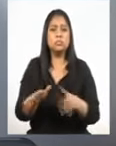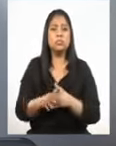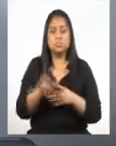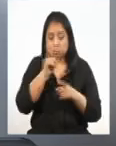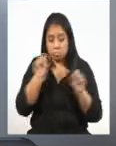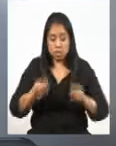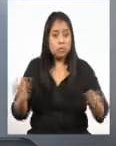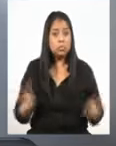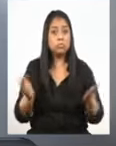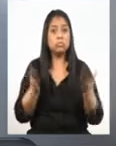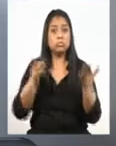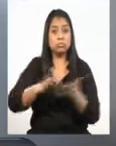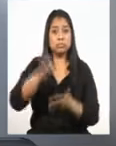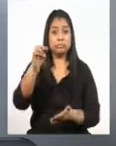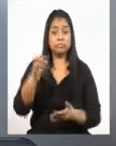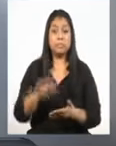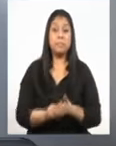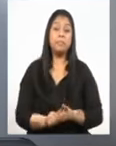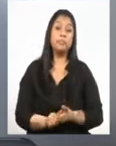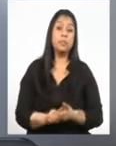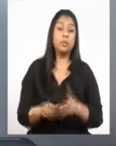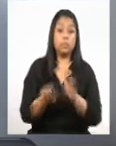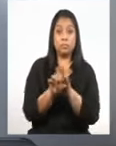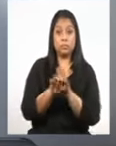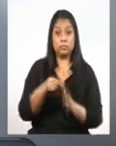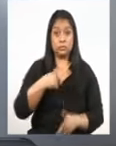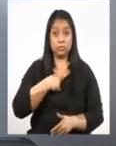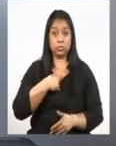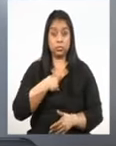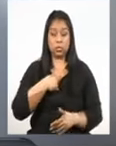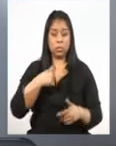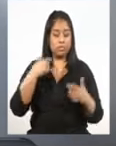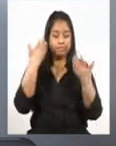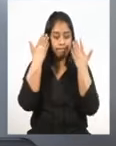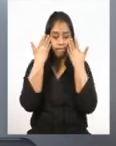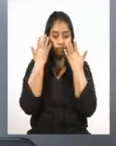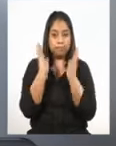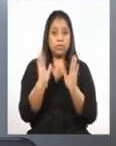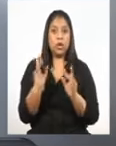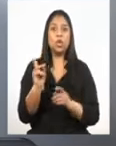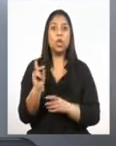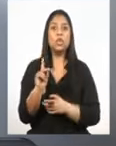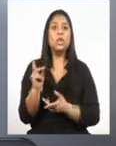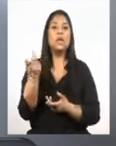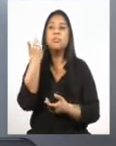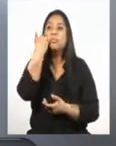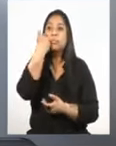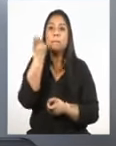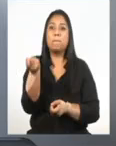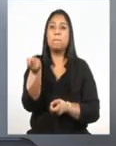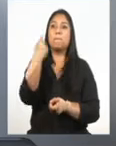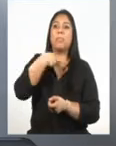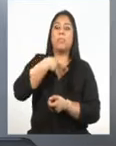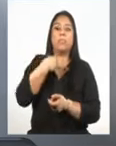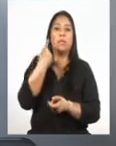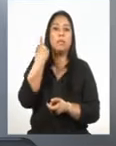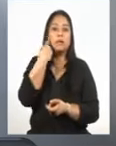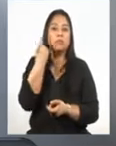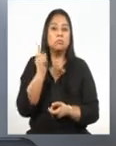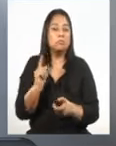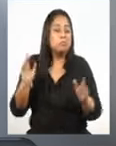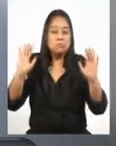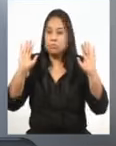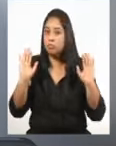En mi caso, puedo decirles que no sé exactamente dónde me contagié, en qué parte del interior del país